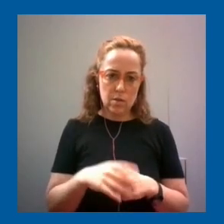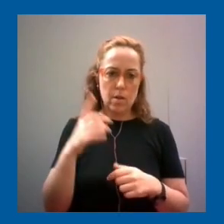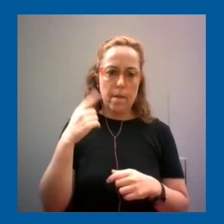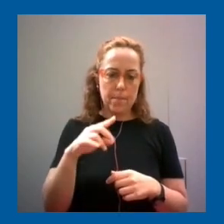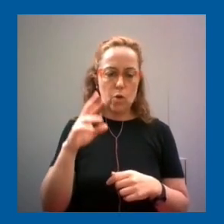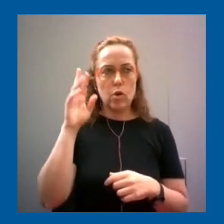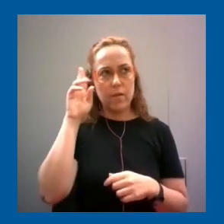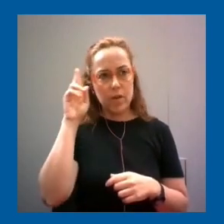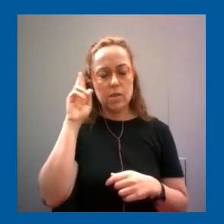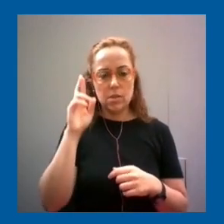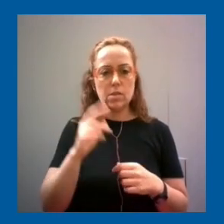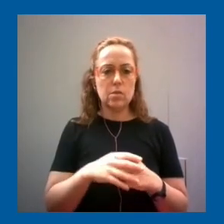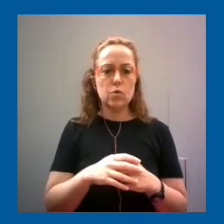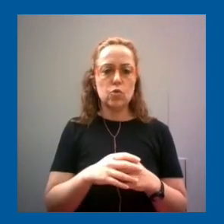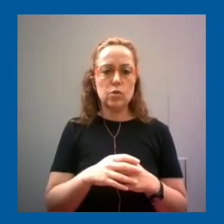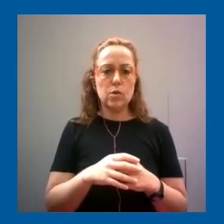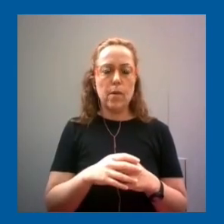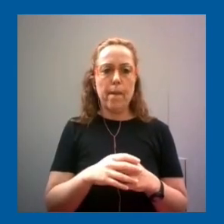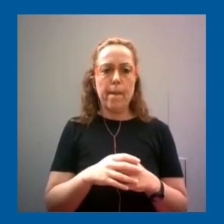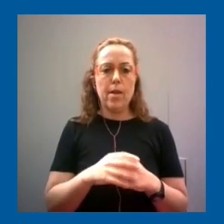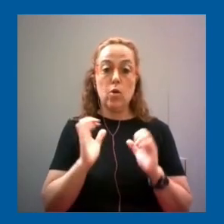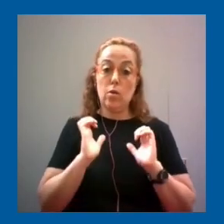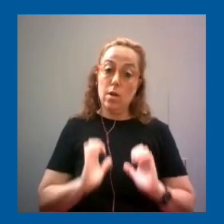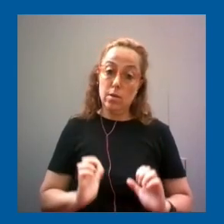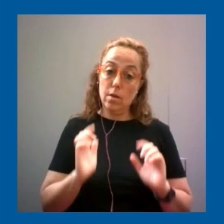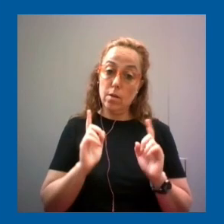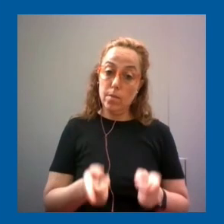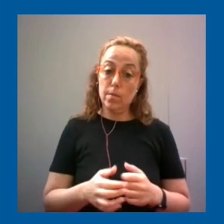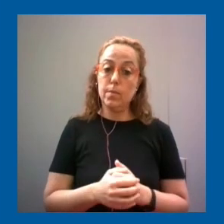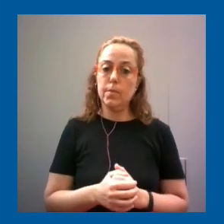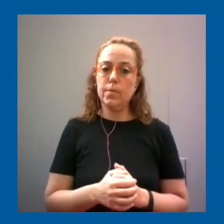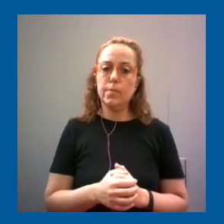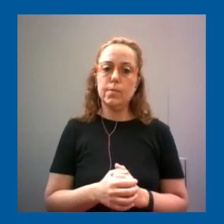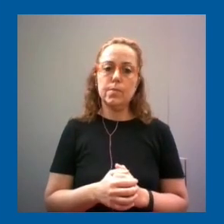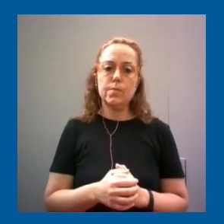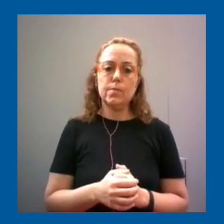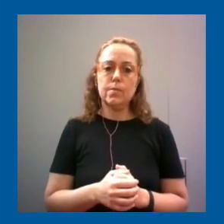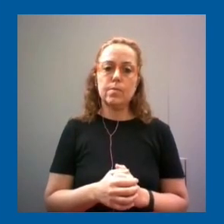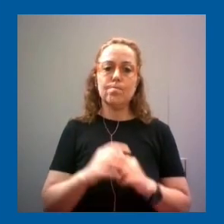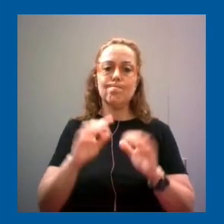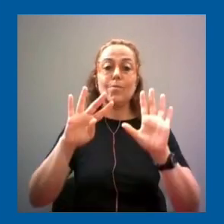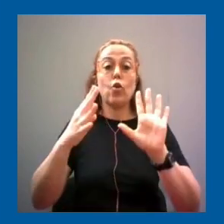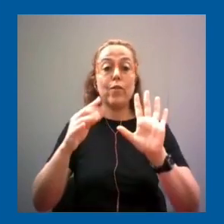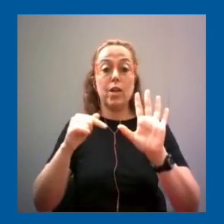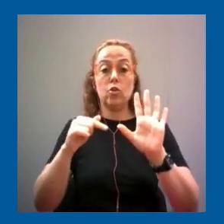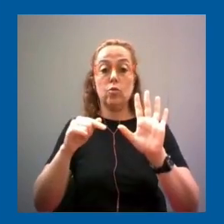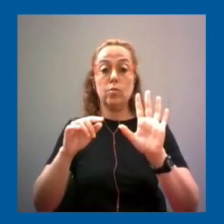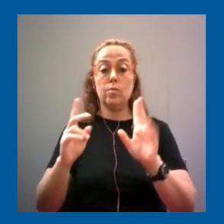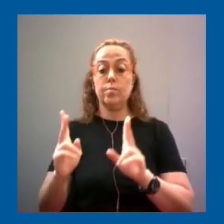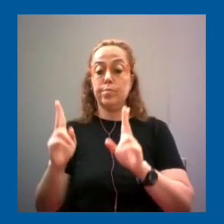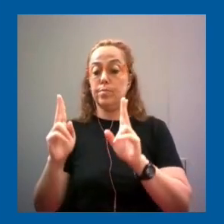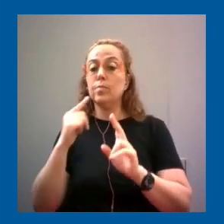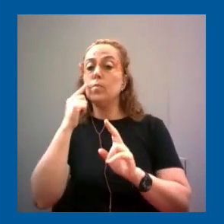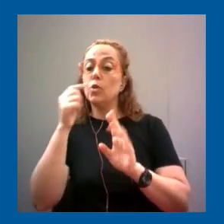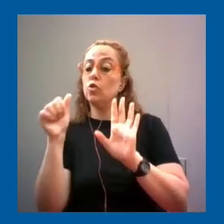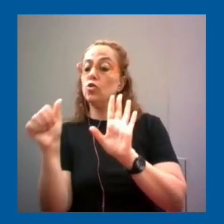y con consideraciones éticas y después en el noveno en el tramo 6 se